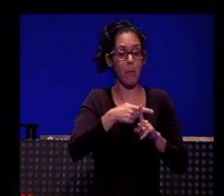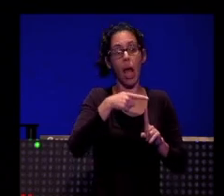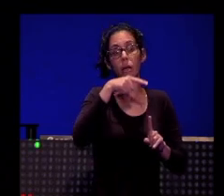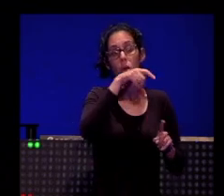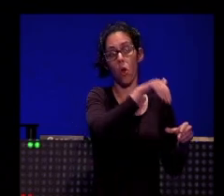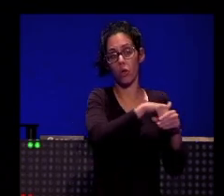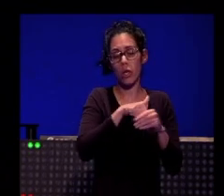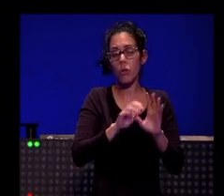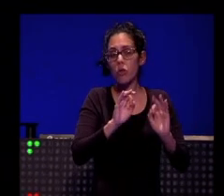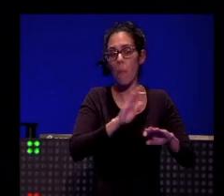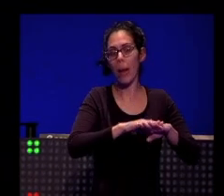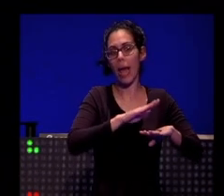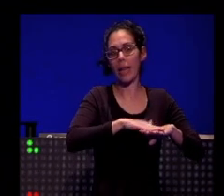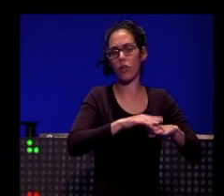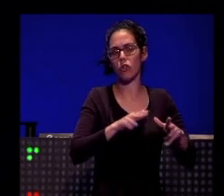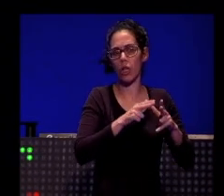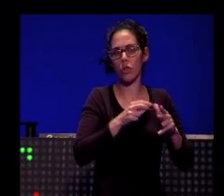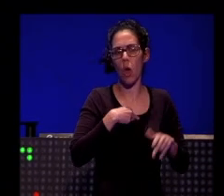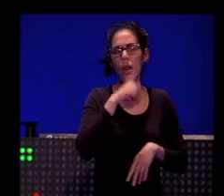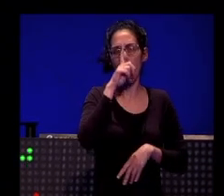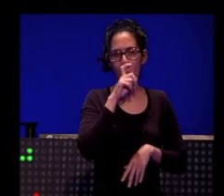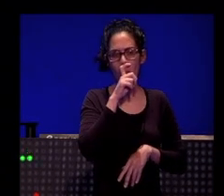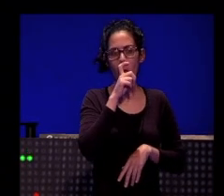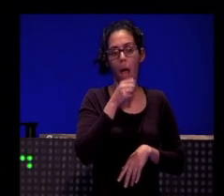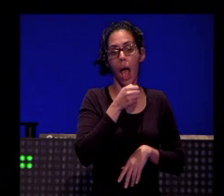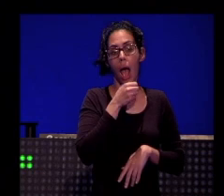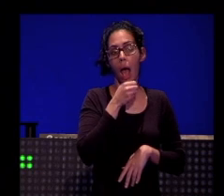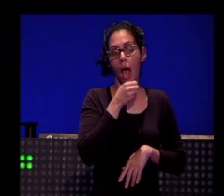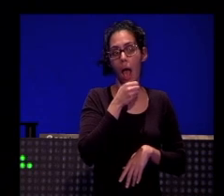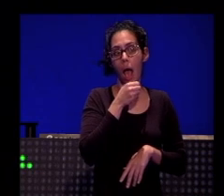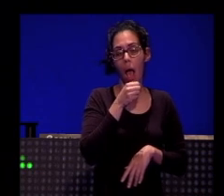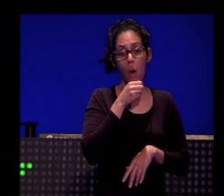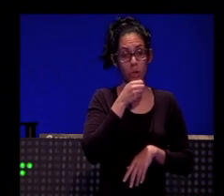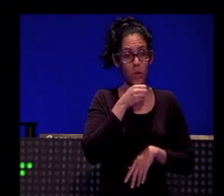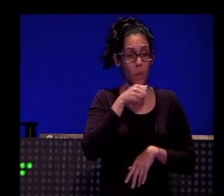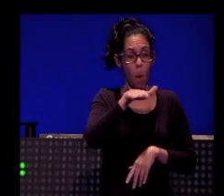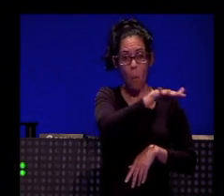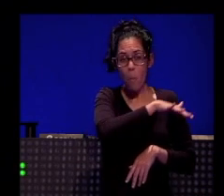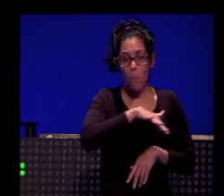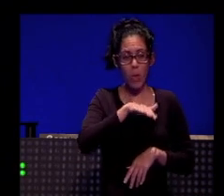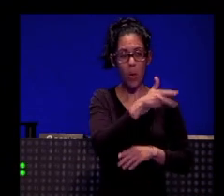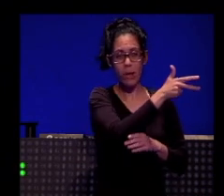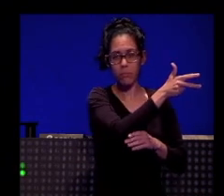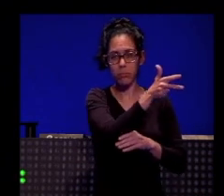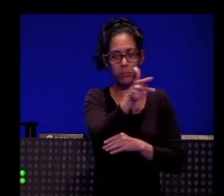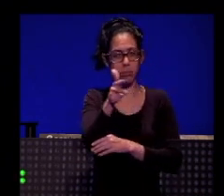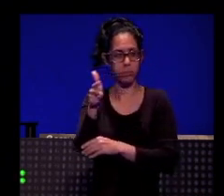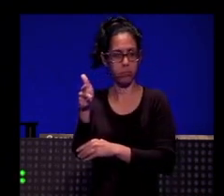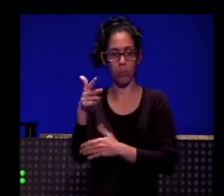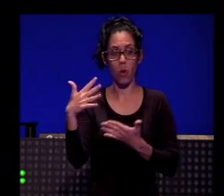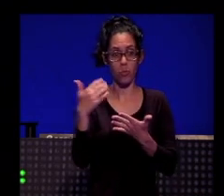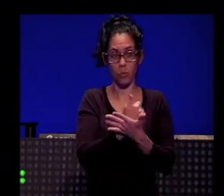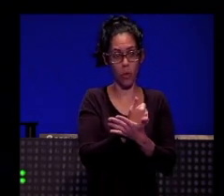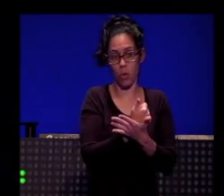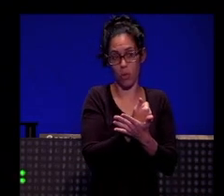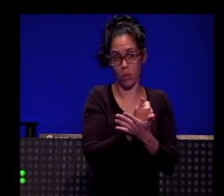sociales. Entonces, recuerdo aquellas audiciones que nos tirábamos en plató grabando todo lo que se podía grabar y claro, hasta la